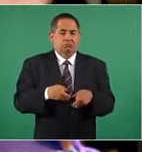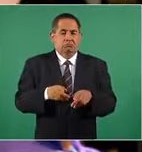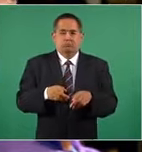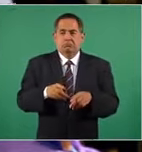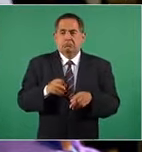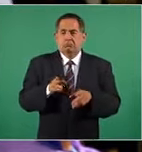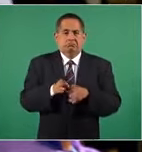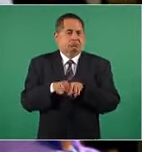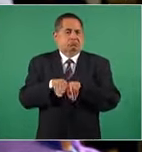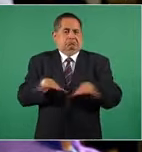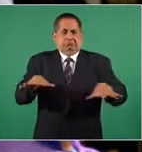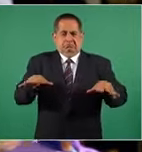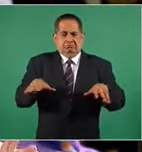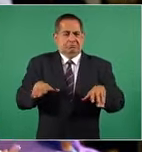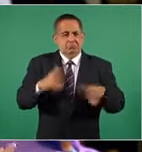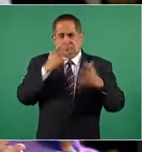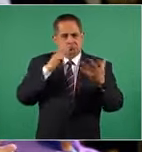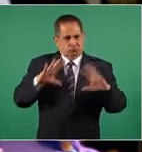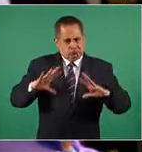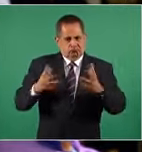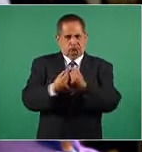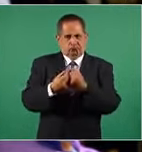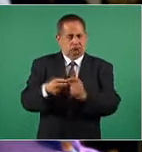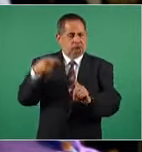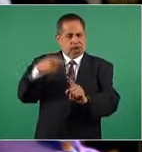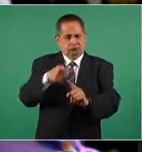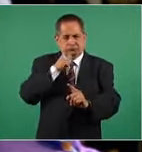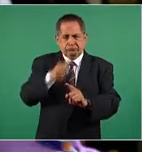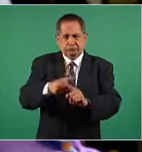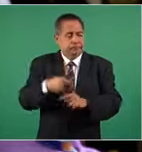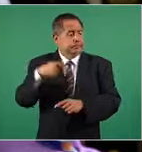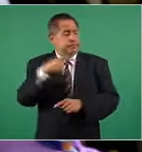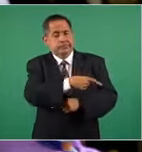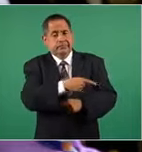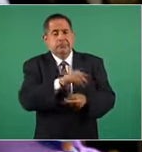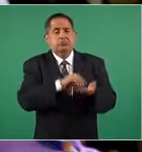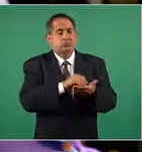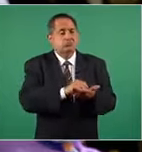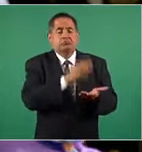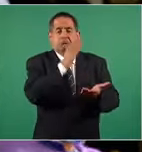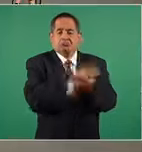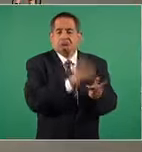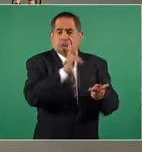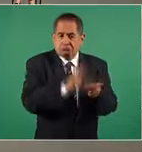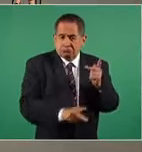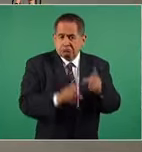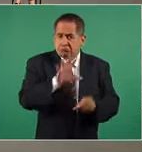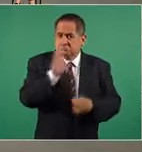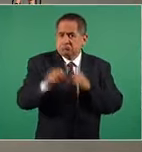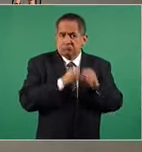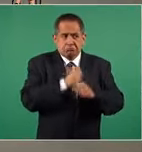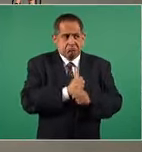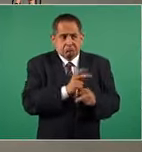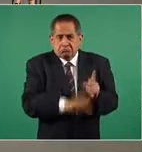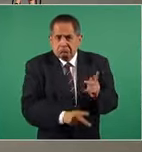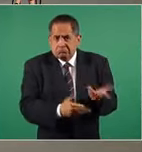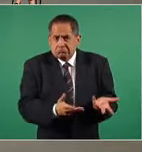agencia va por otro y la agencia de noticias sigue detenida después de 500 días. Bueno,